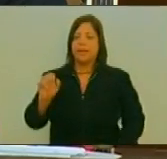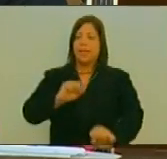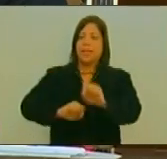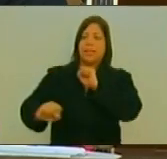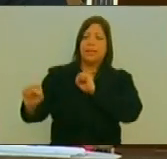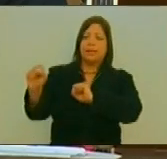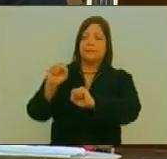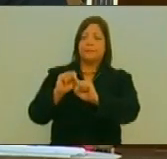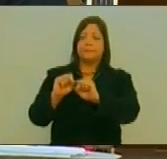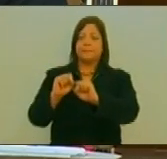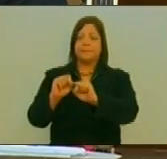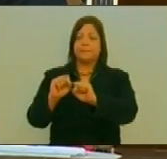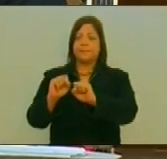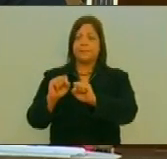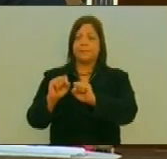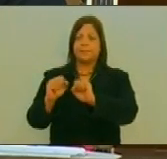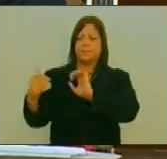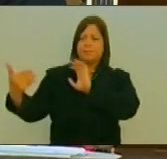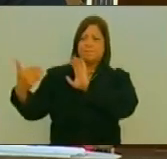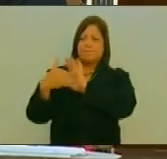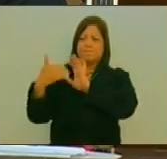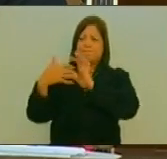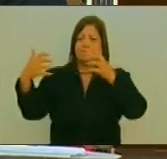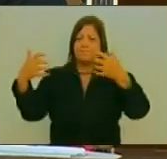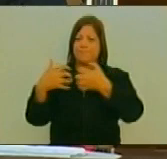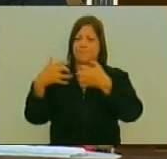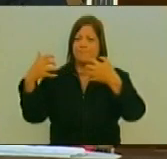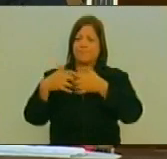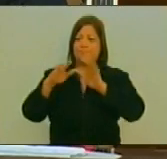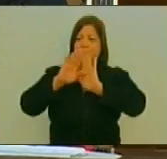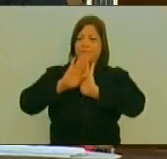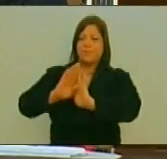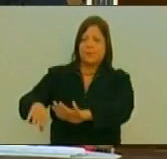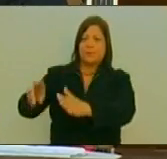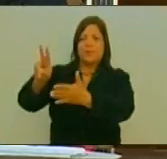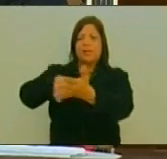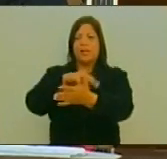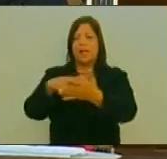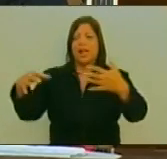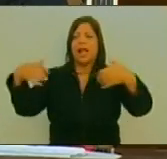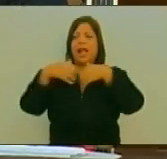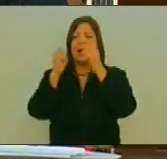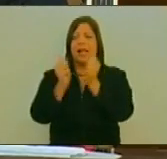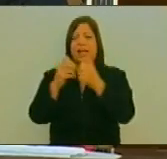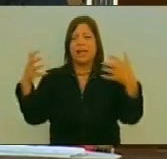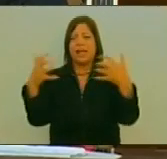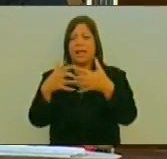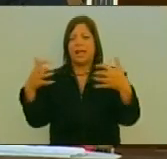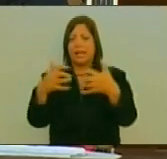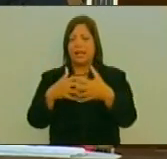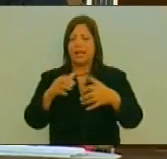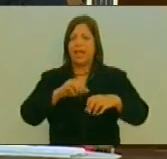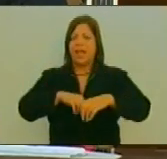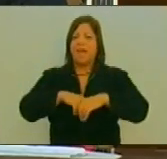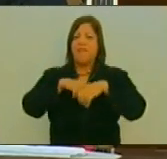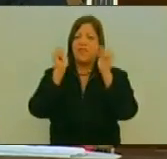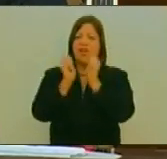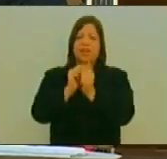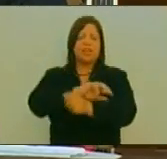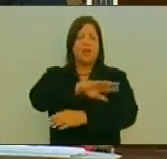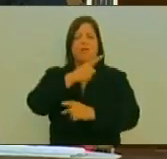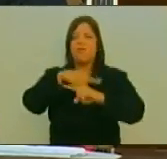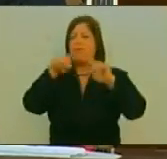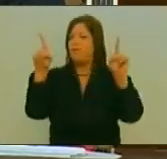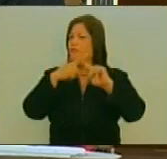Que Las disputas Sean dirimidas A través De la guerra Y el ejercicio De la violencia En todas